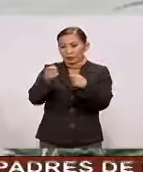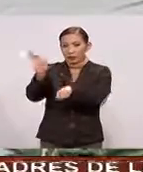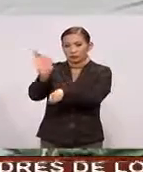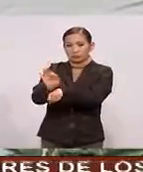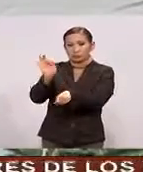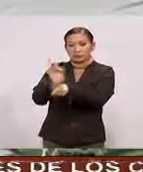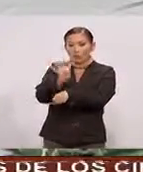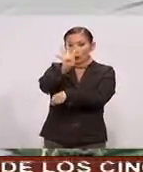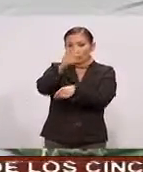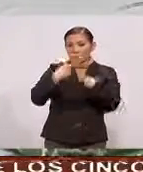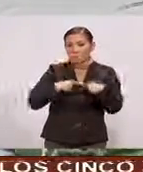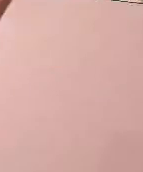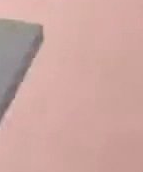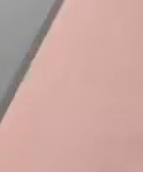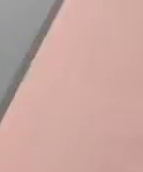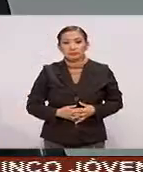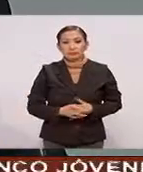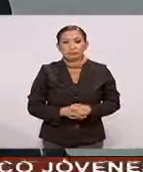protección A cuatro personas